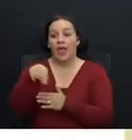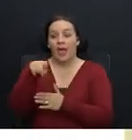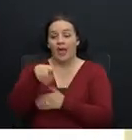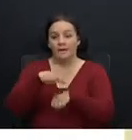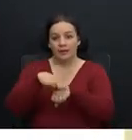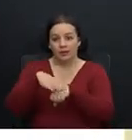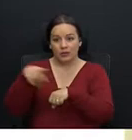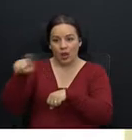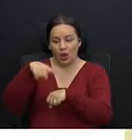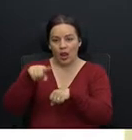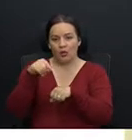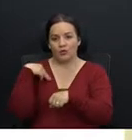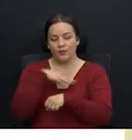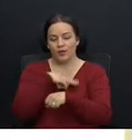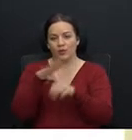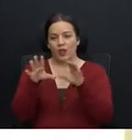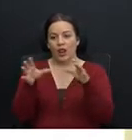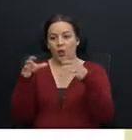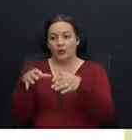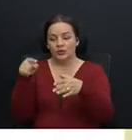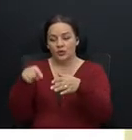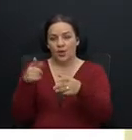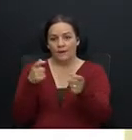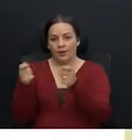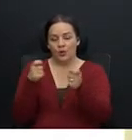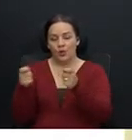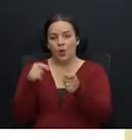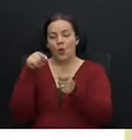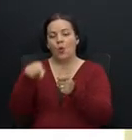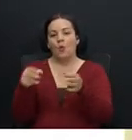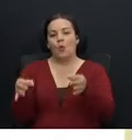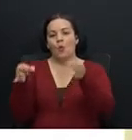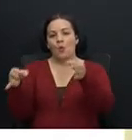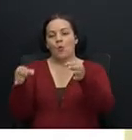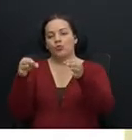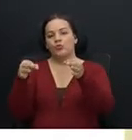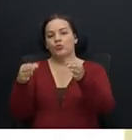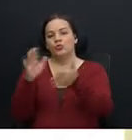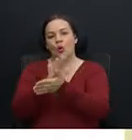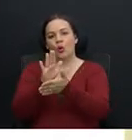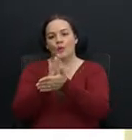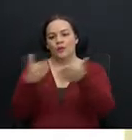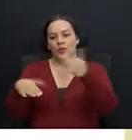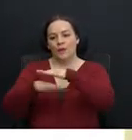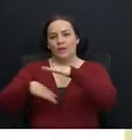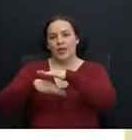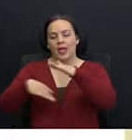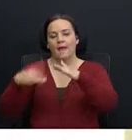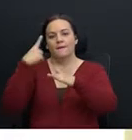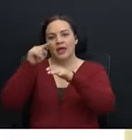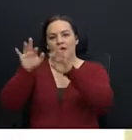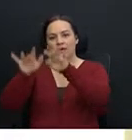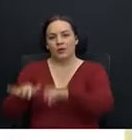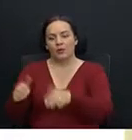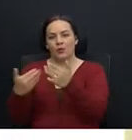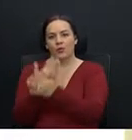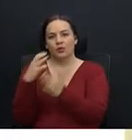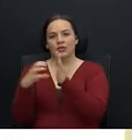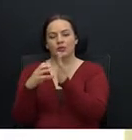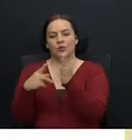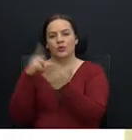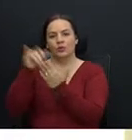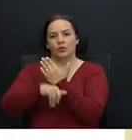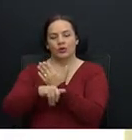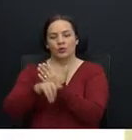de Gobierno y Administración un documento con unas bases para la redacción de lo que sería el nuevo texto de dicho proyecto.